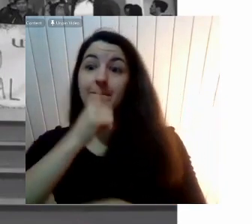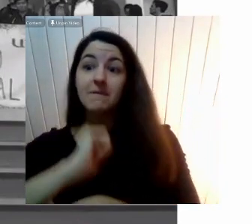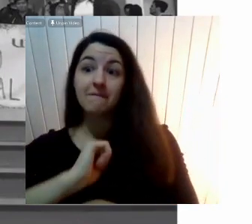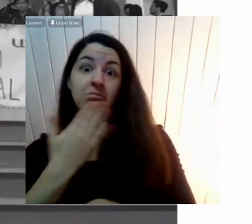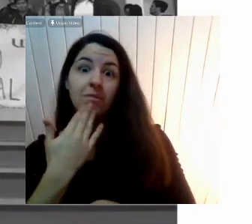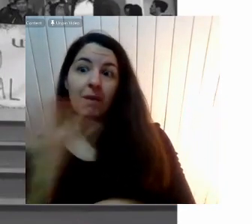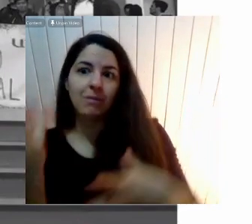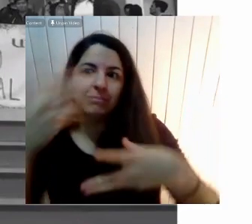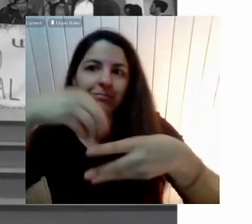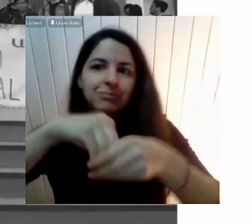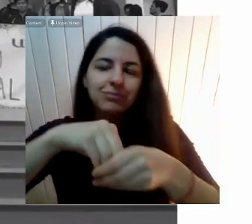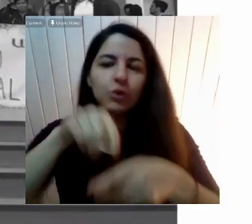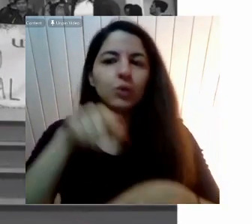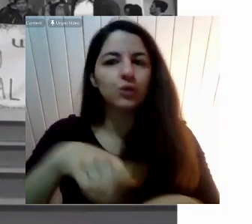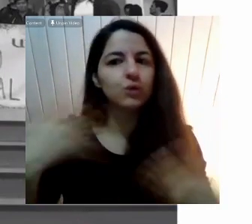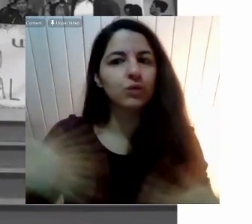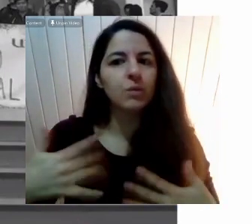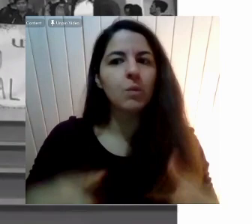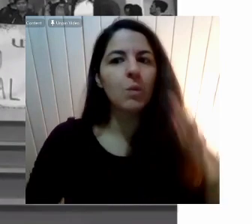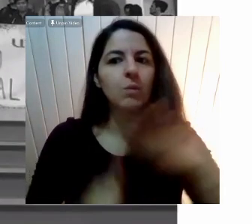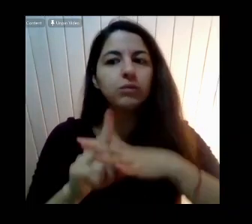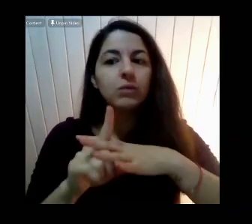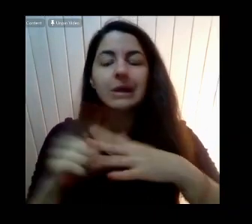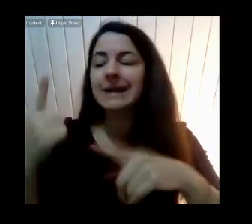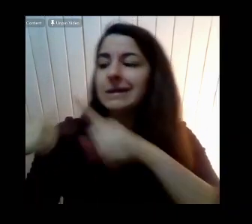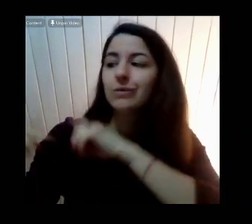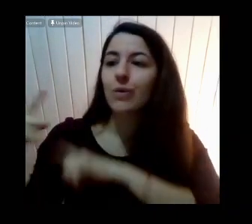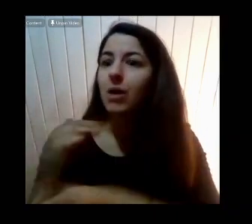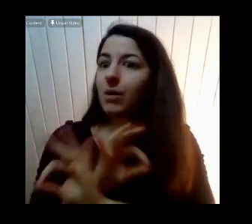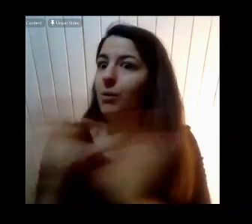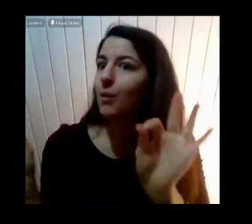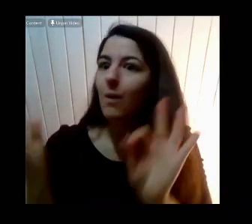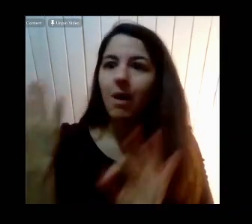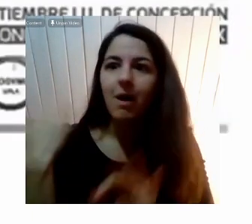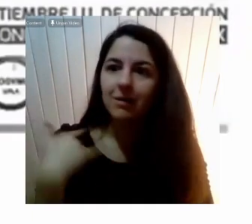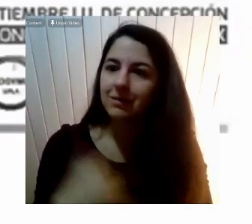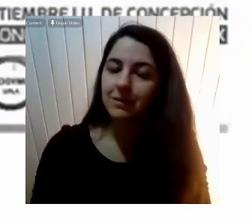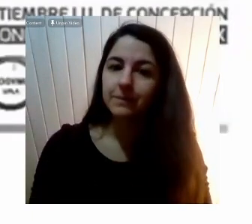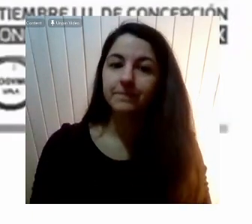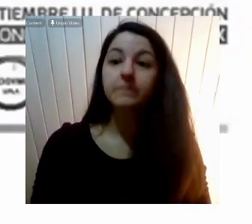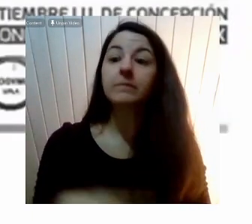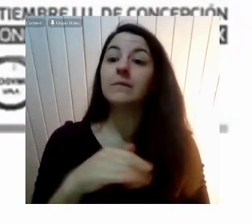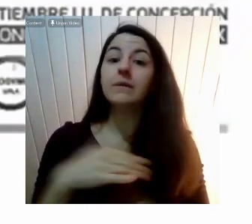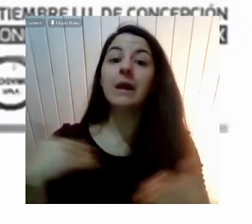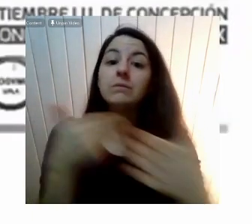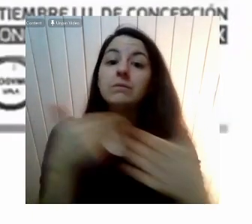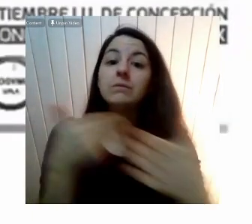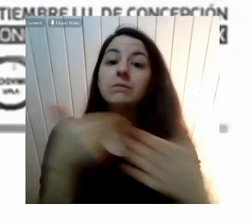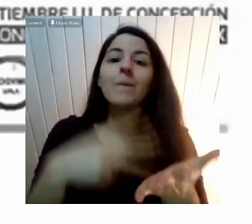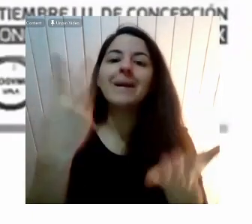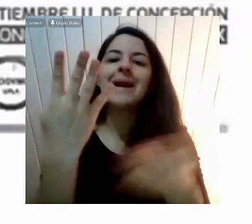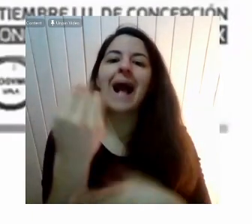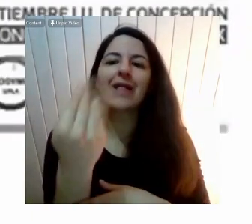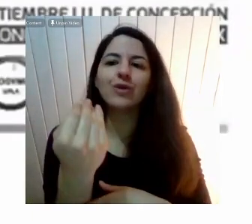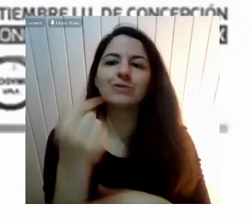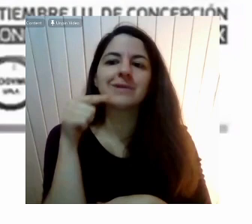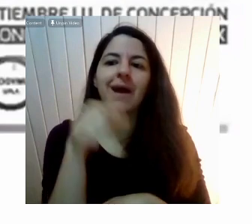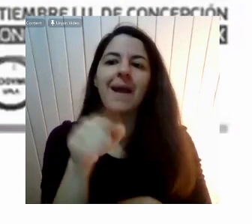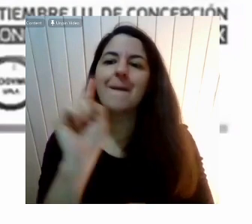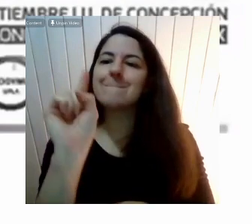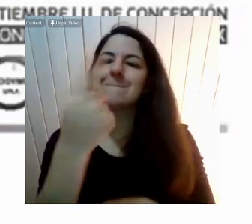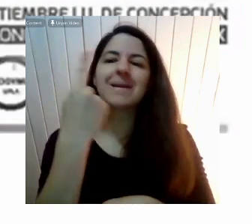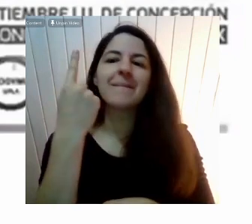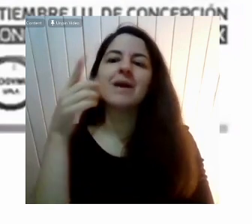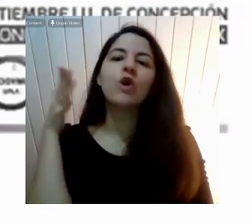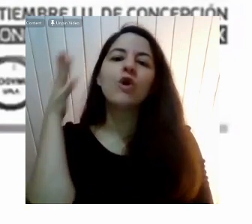idea De impugnación Por la educación Que era una cuestión Más fiel general Y llegó el 2014 Y con ello Llegó el primer Congreso Nacional De Educación No